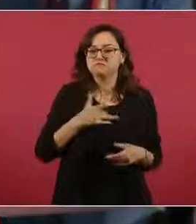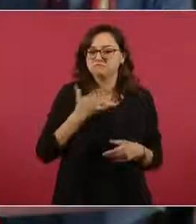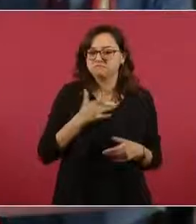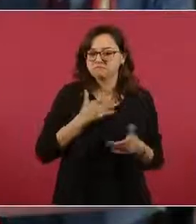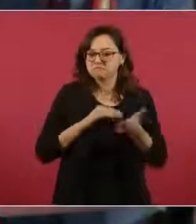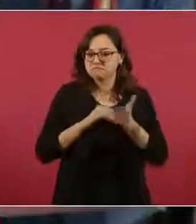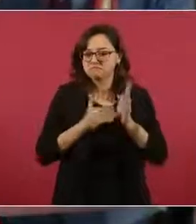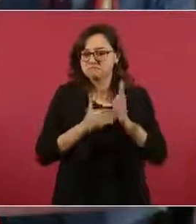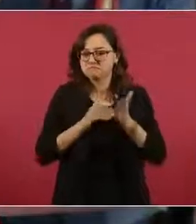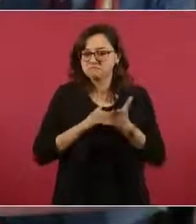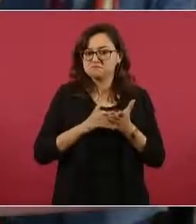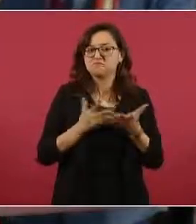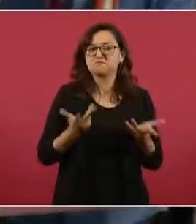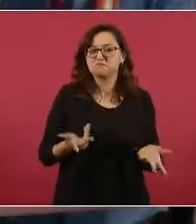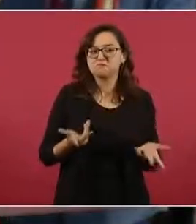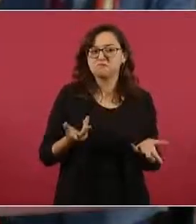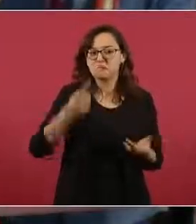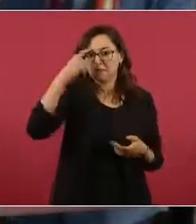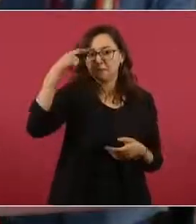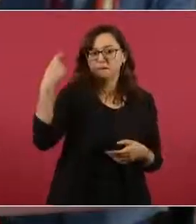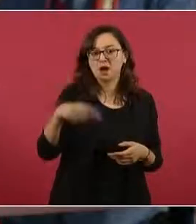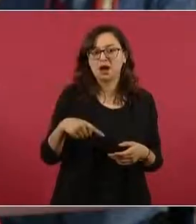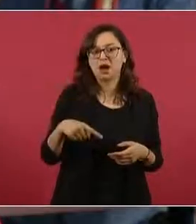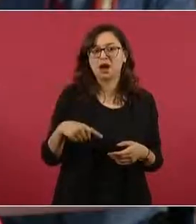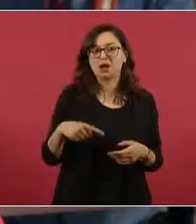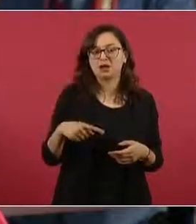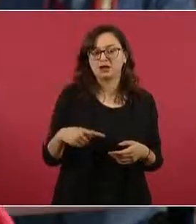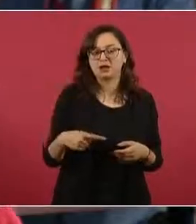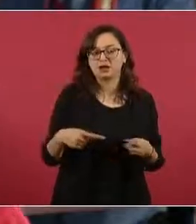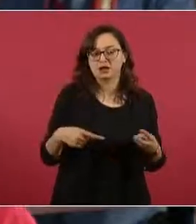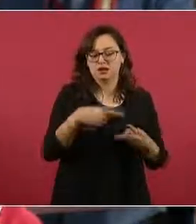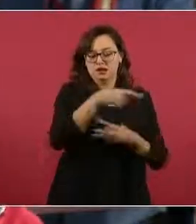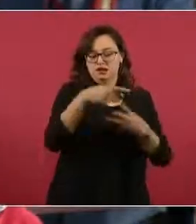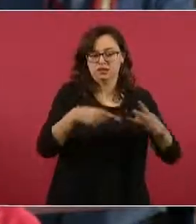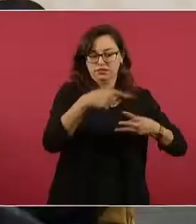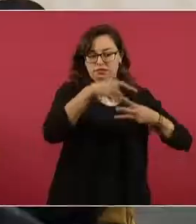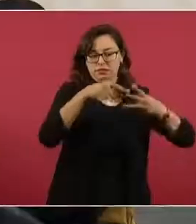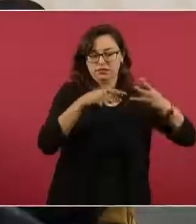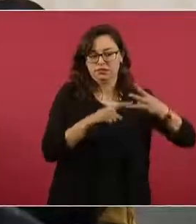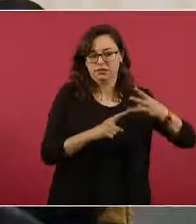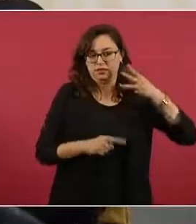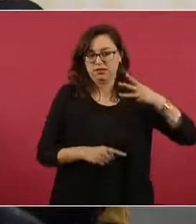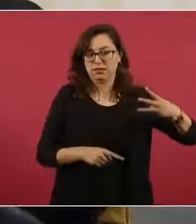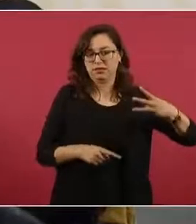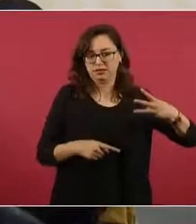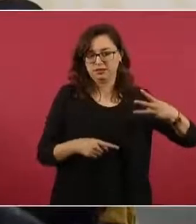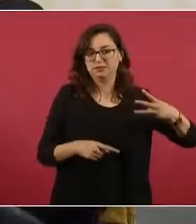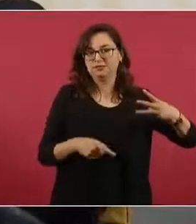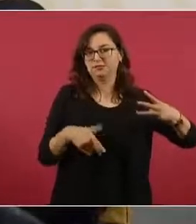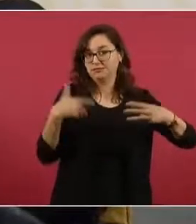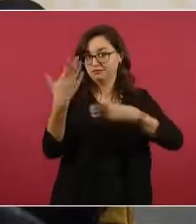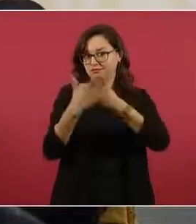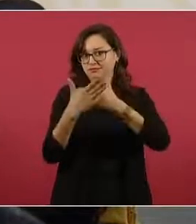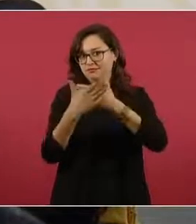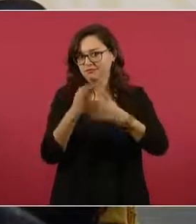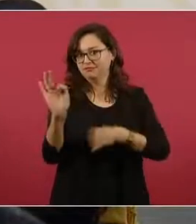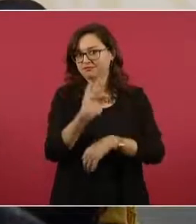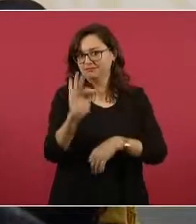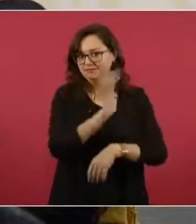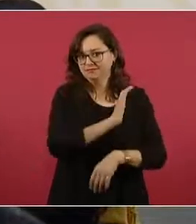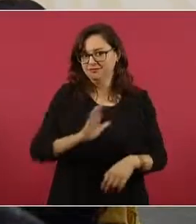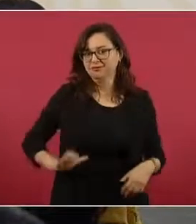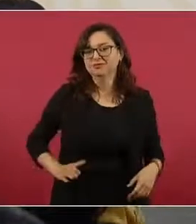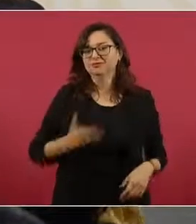estrategia para cerrarle la puerta a estos tres funcionarios que tienen altas posibilidades de participar en la elección